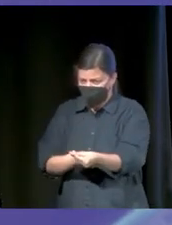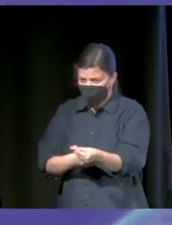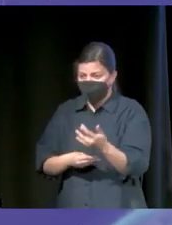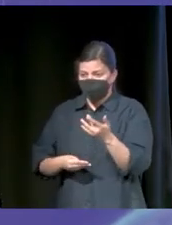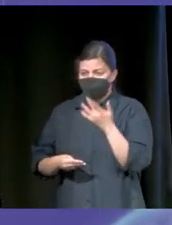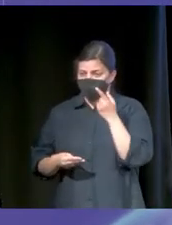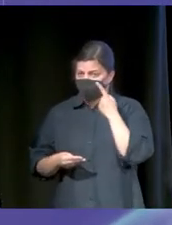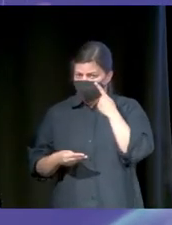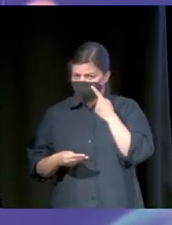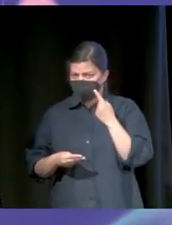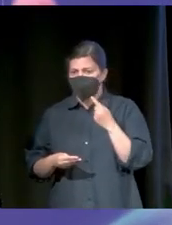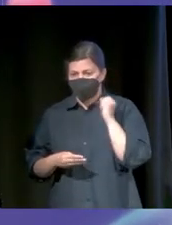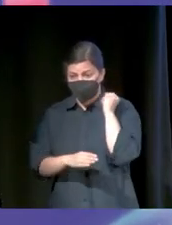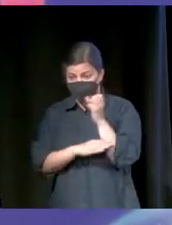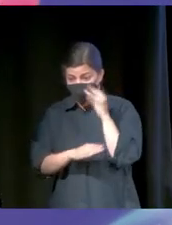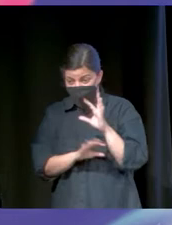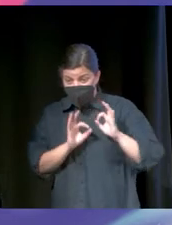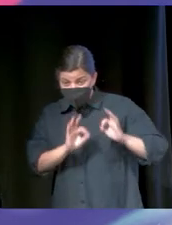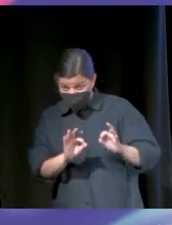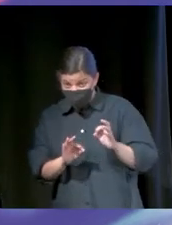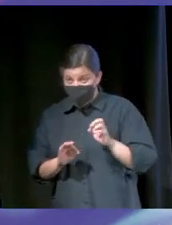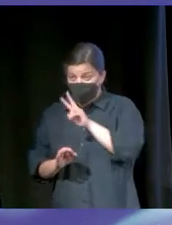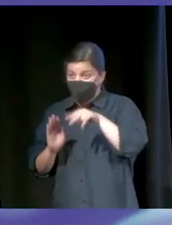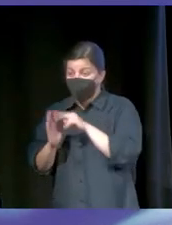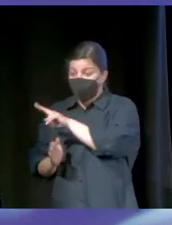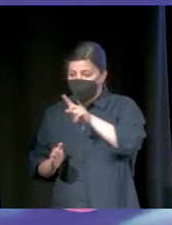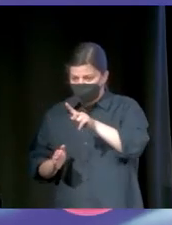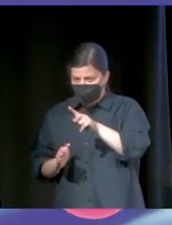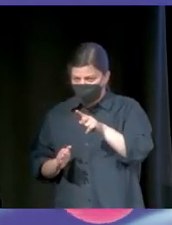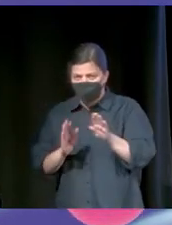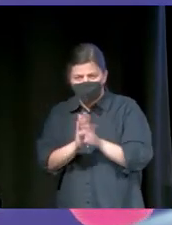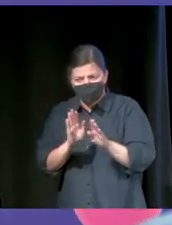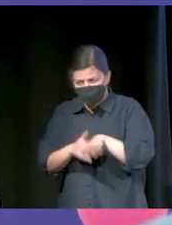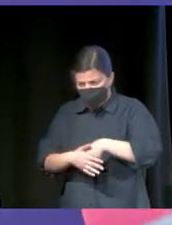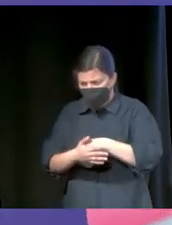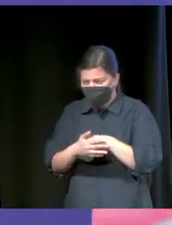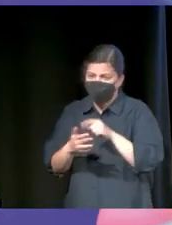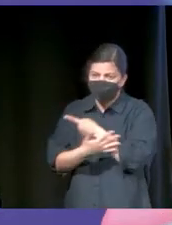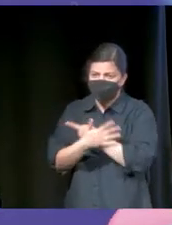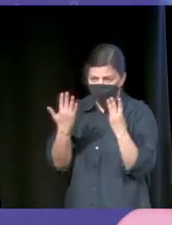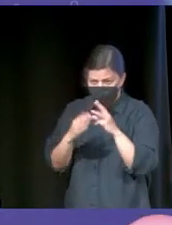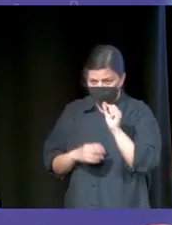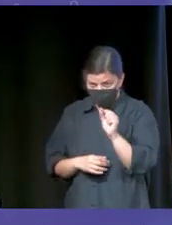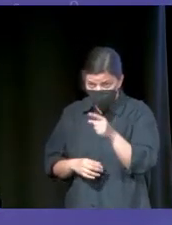miramos cuántos minutos dura la charla TED de 2021 media, y TED te sigue dando 18 minutos. ¿Pero sabéis cuánto dura?